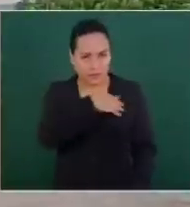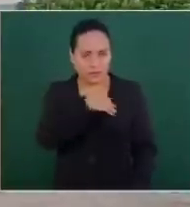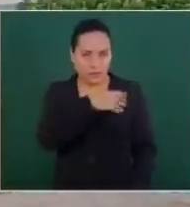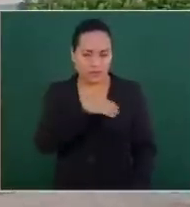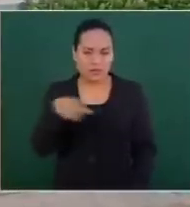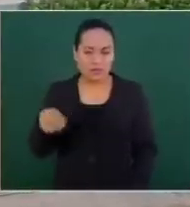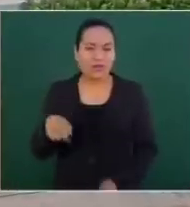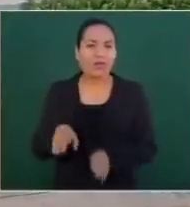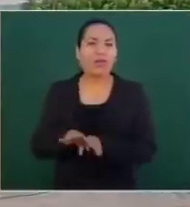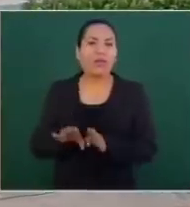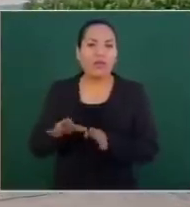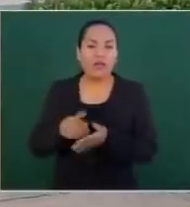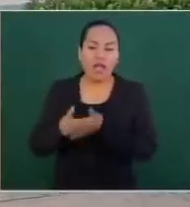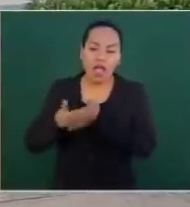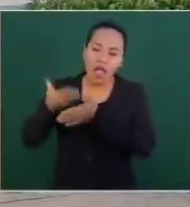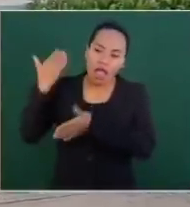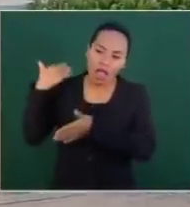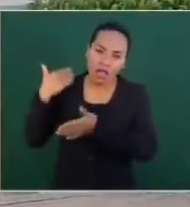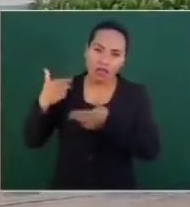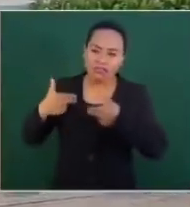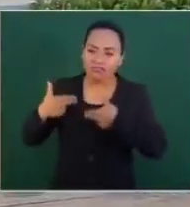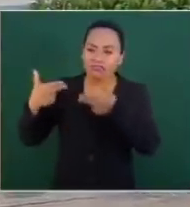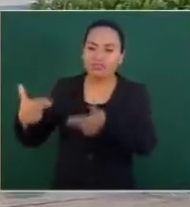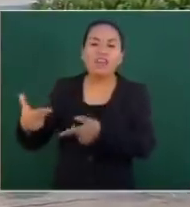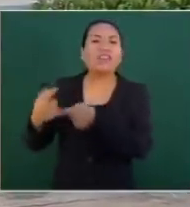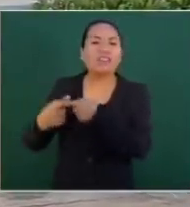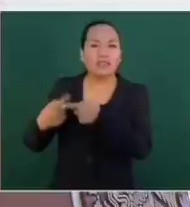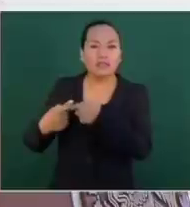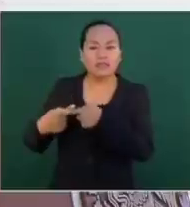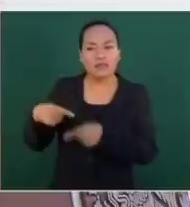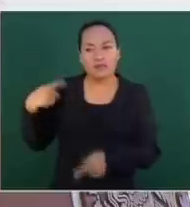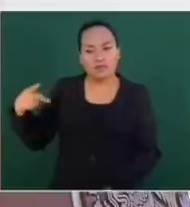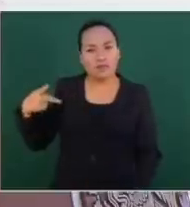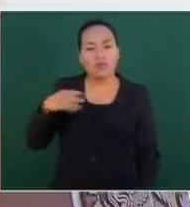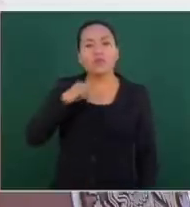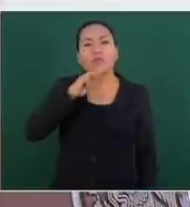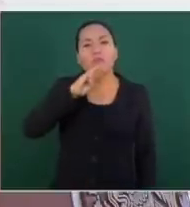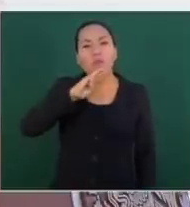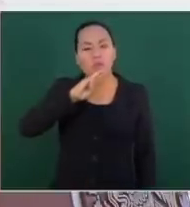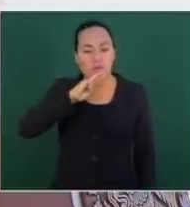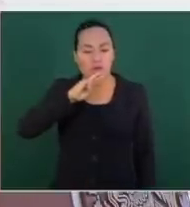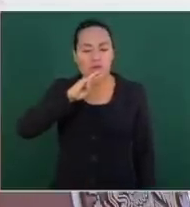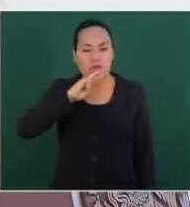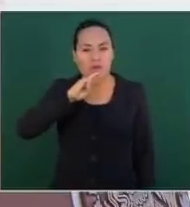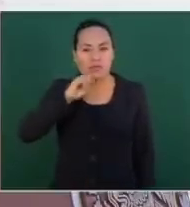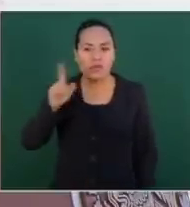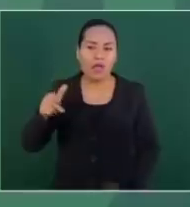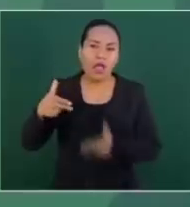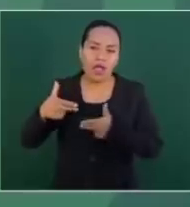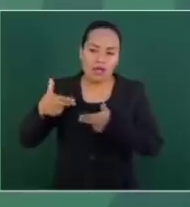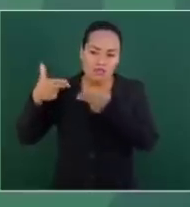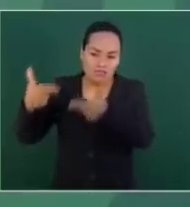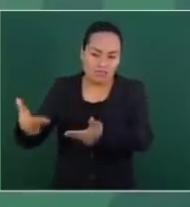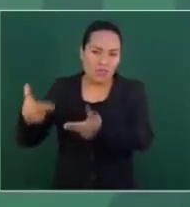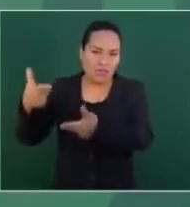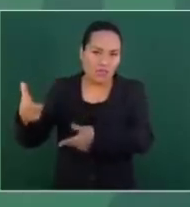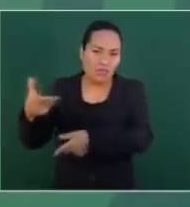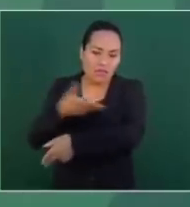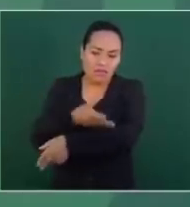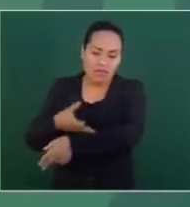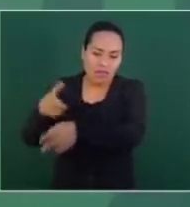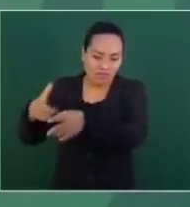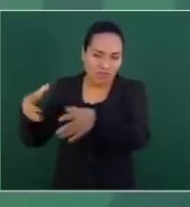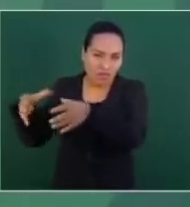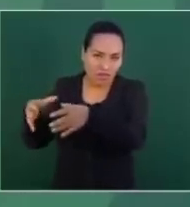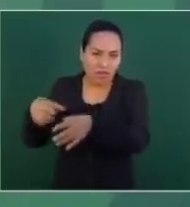terrenos desde que vivía su mamá. Es una herencia familiar, hicieron toda